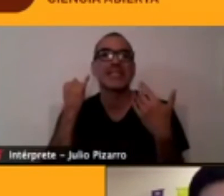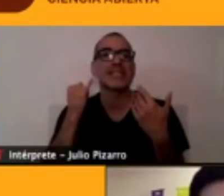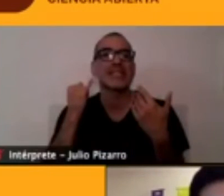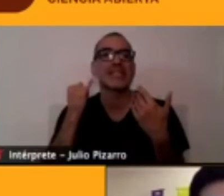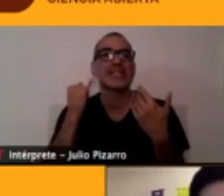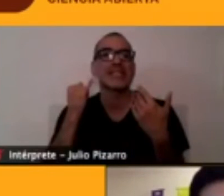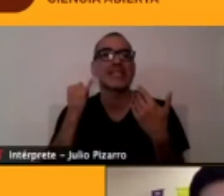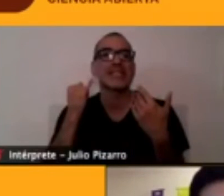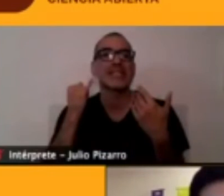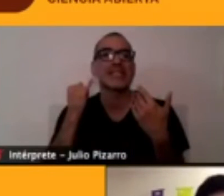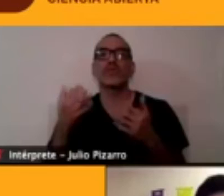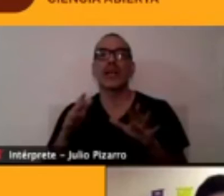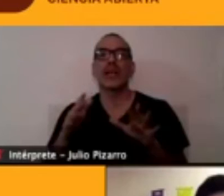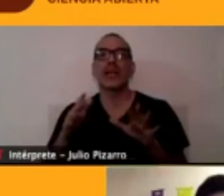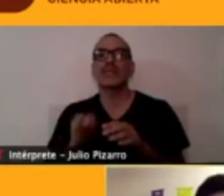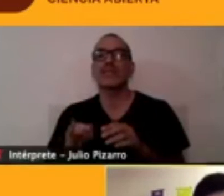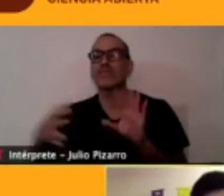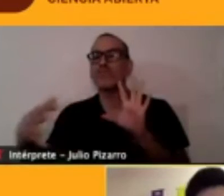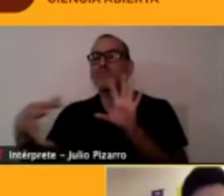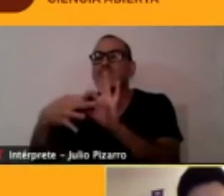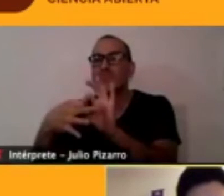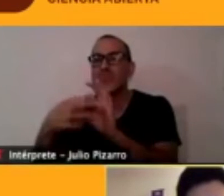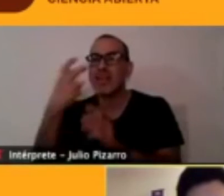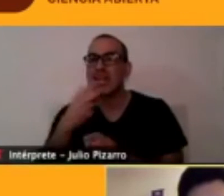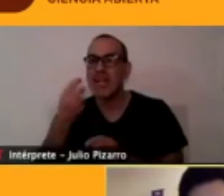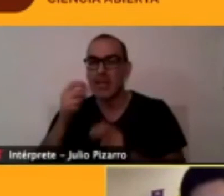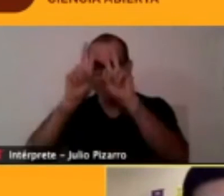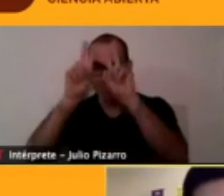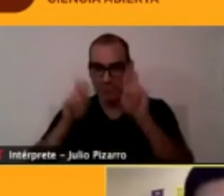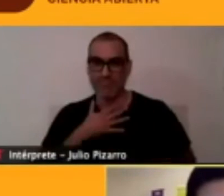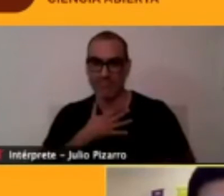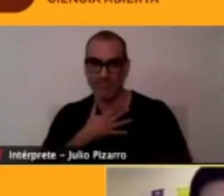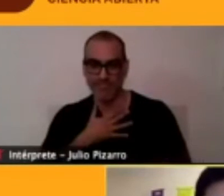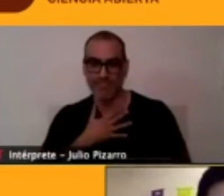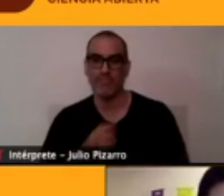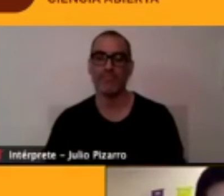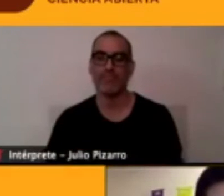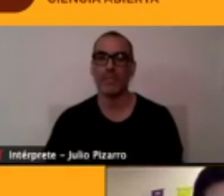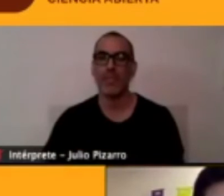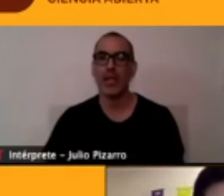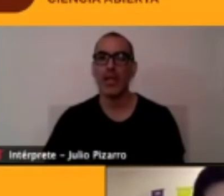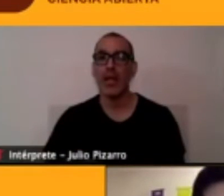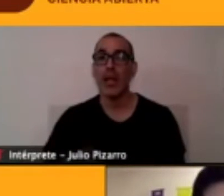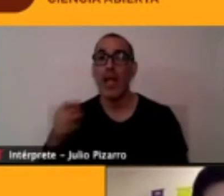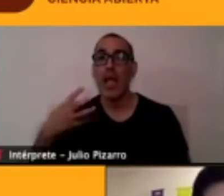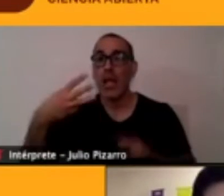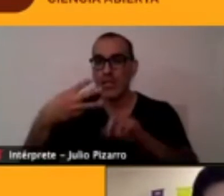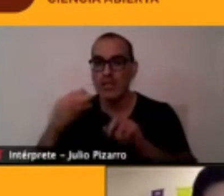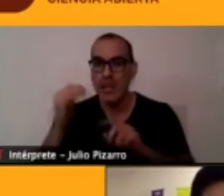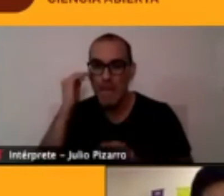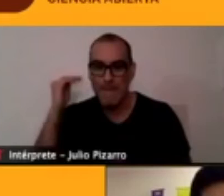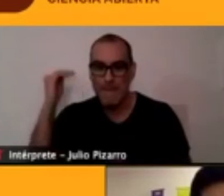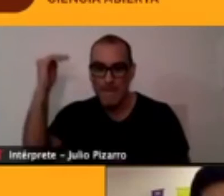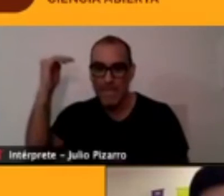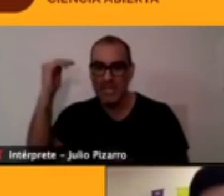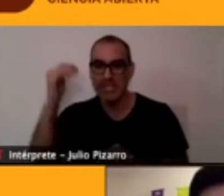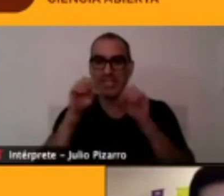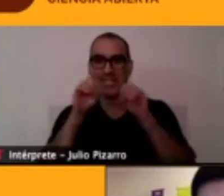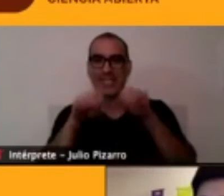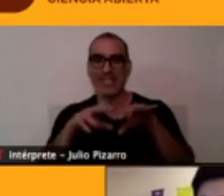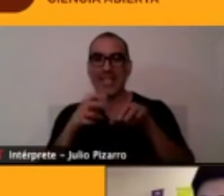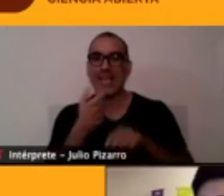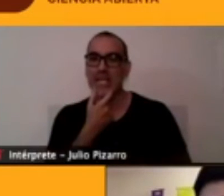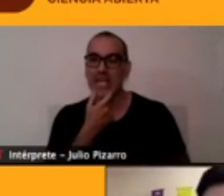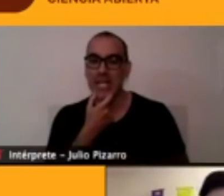Y finalmente tomé un magister nuevamente en enseñanza del inglés en la Universidad de